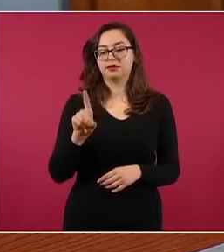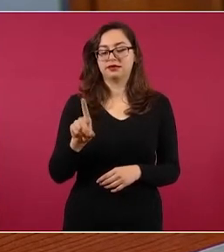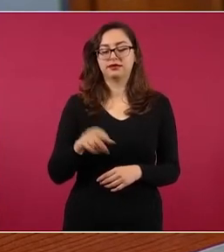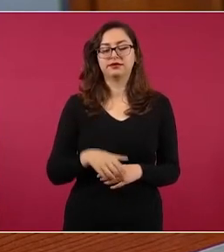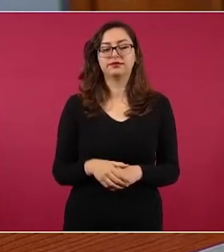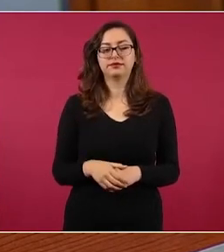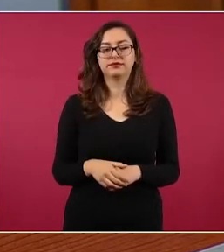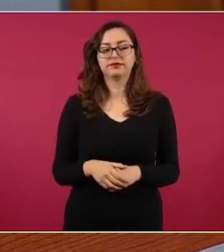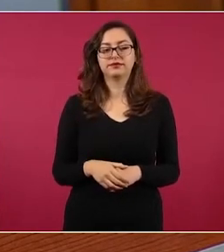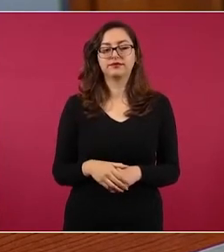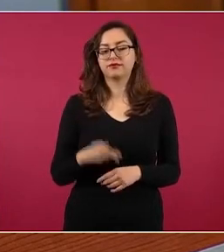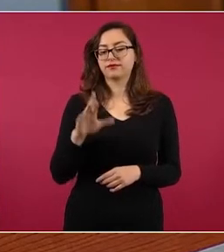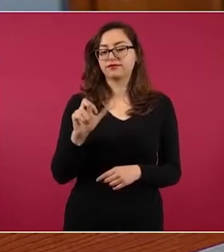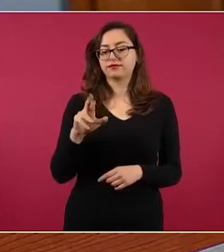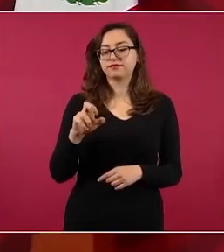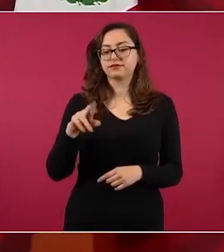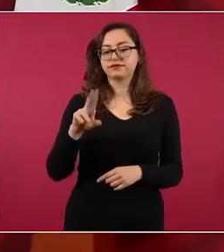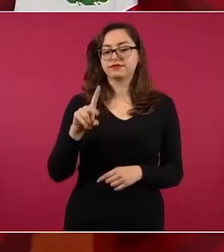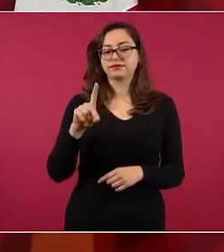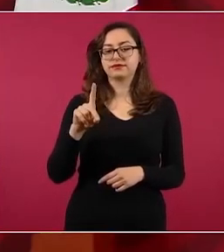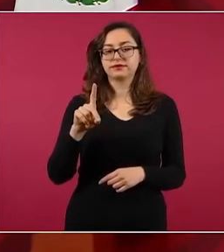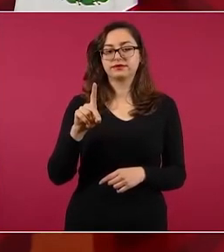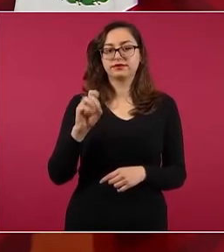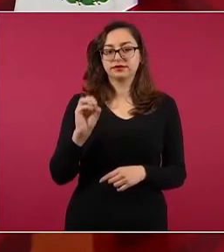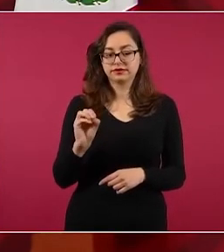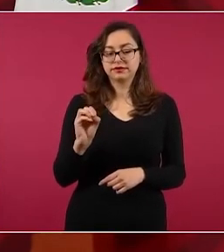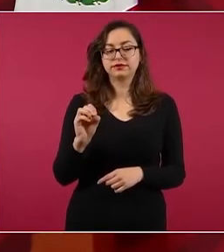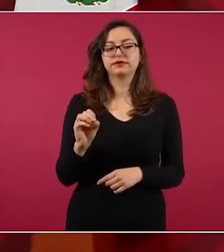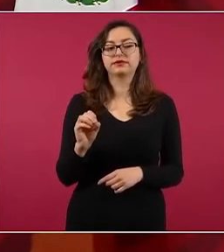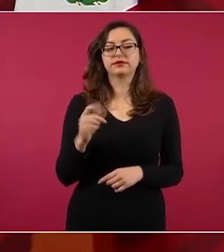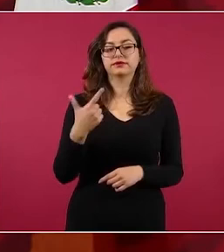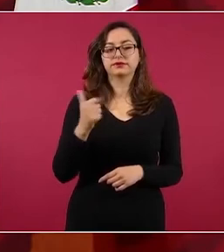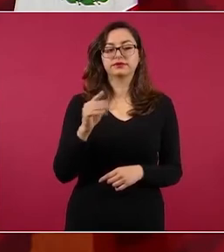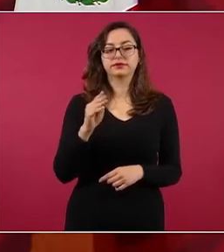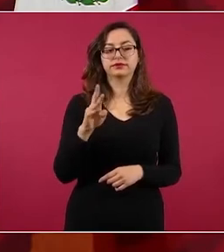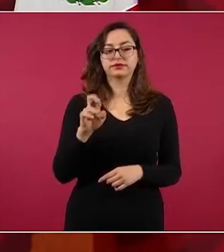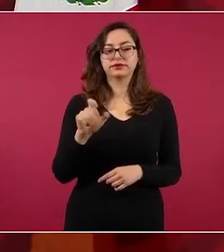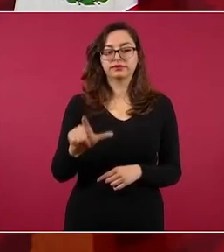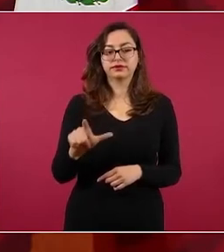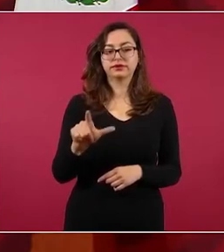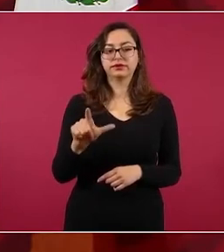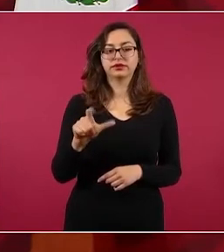Fernando Canales Clarión, Gabriel Cuadri,